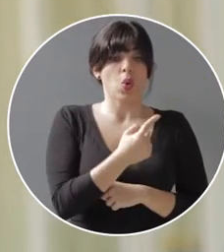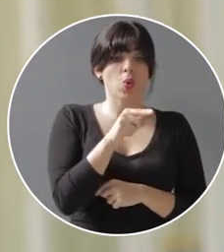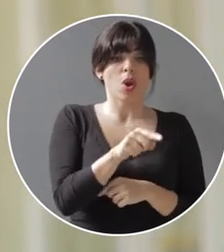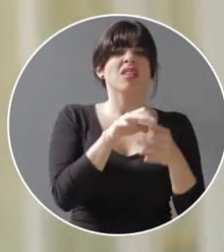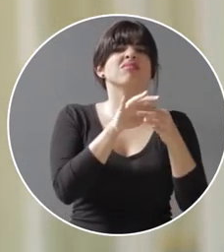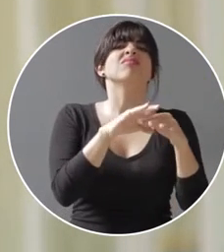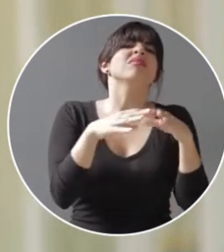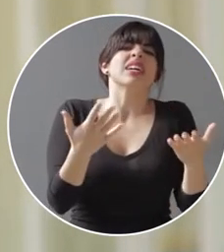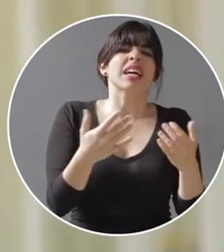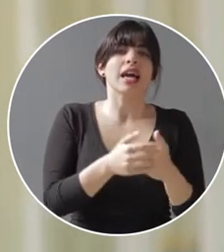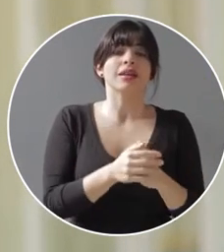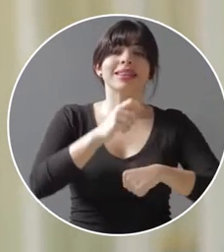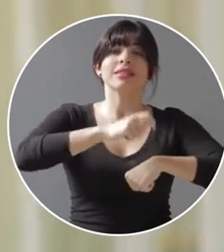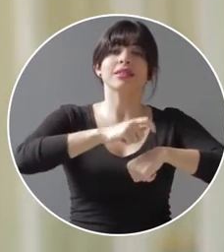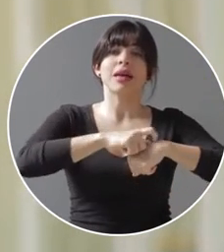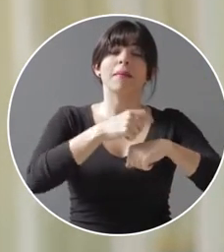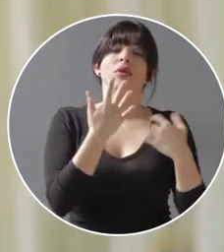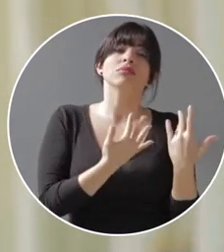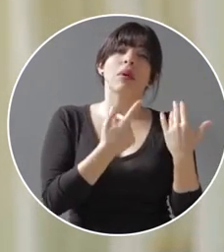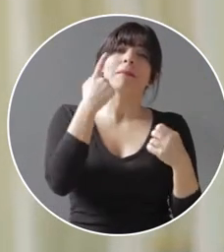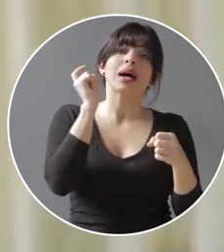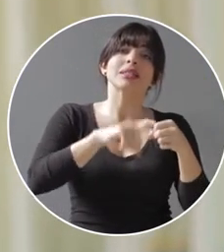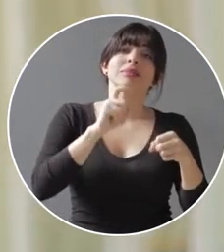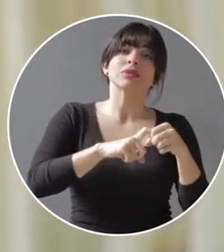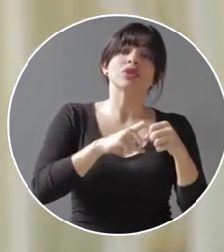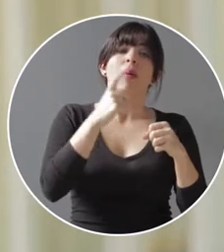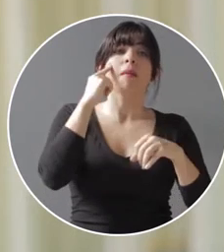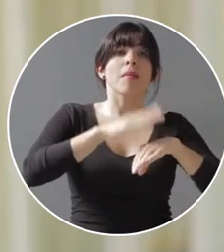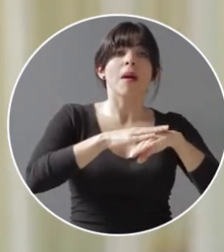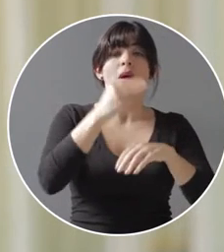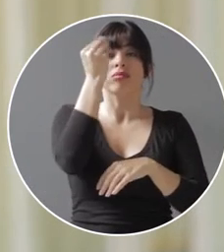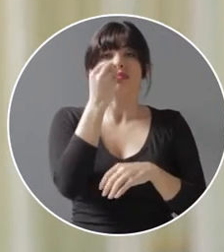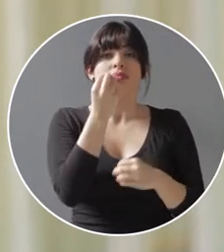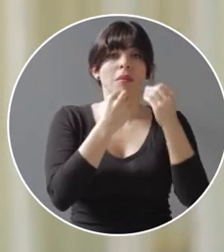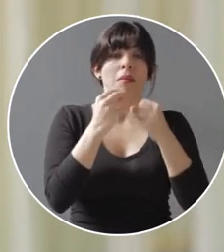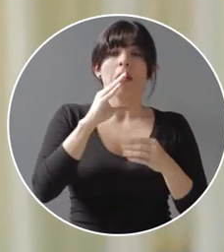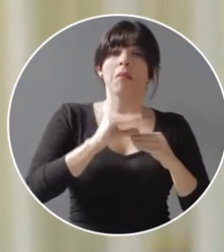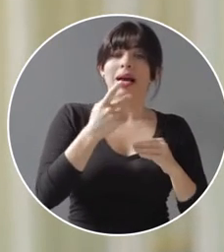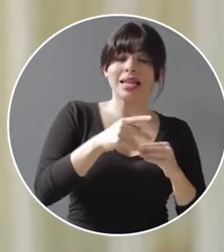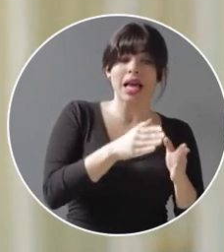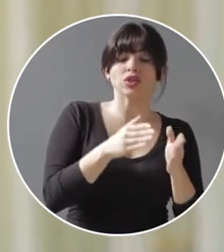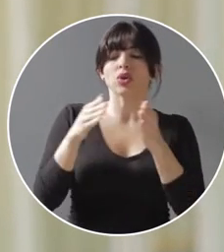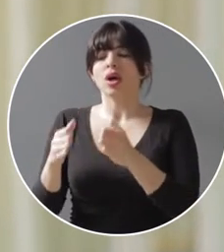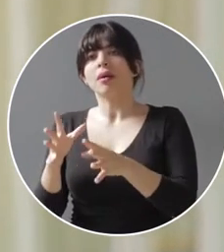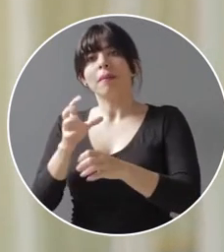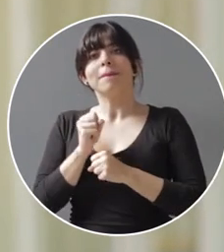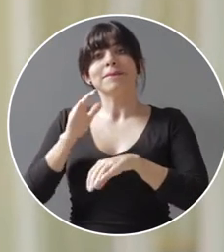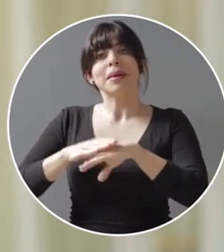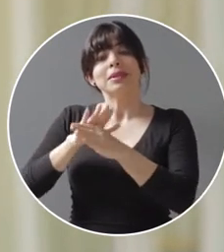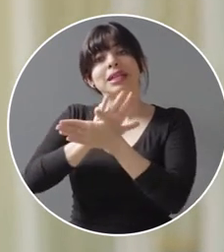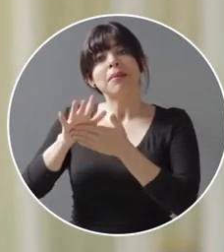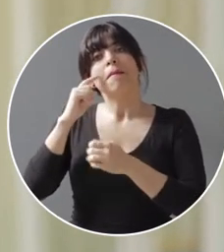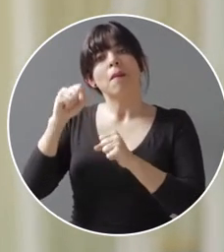una en relación con la reducción de tiempos de inscripción en alimentos y cosméticos de bajo riesgo y la otra para la obtención de